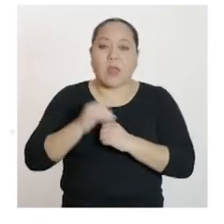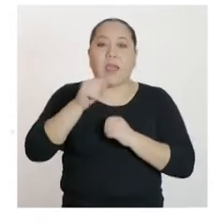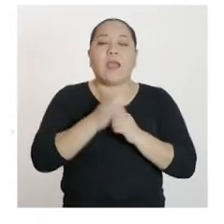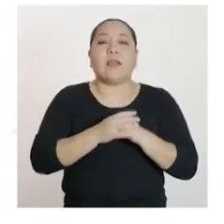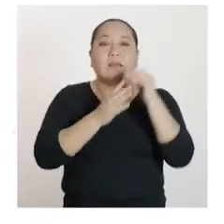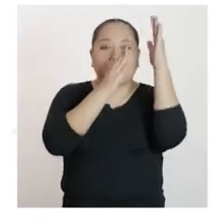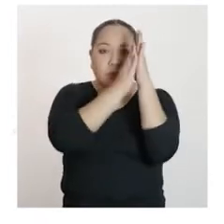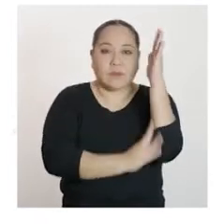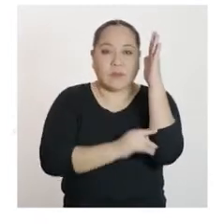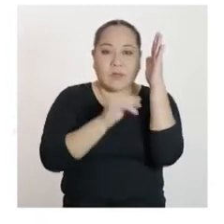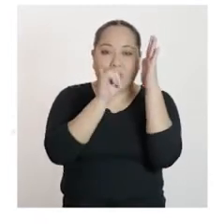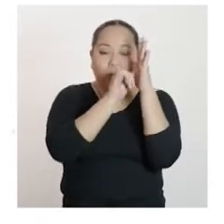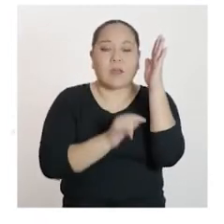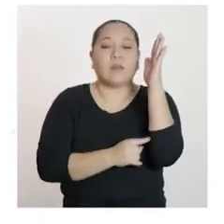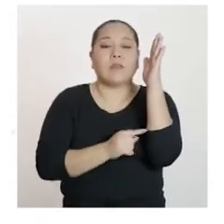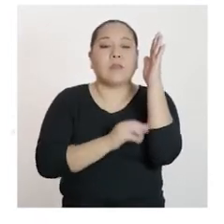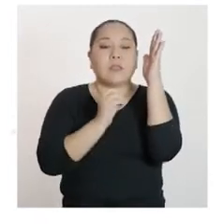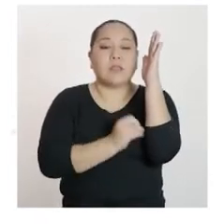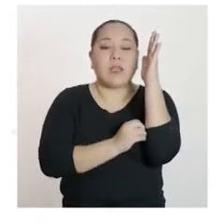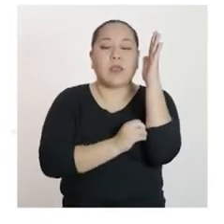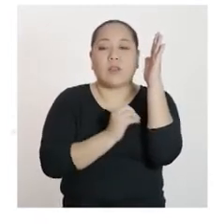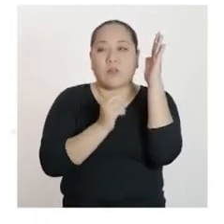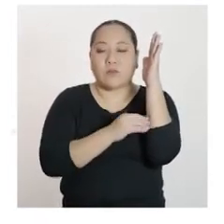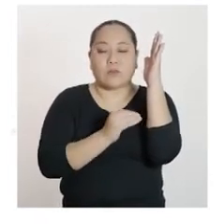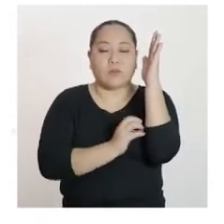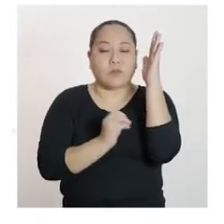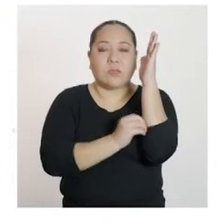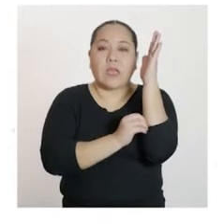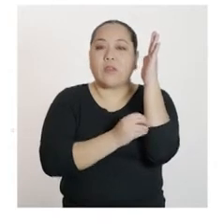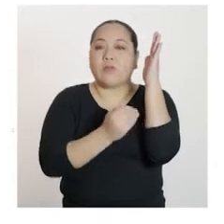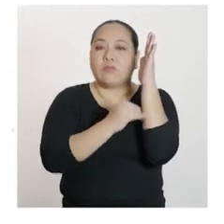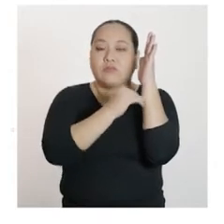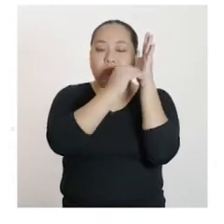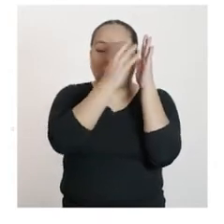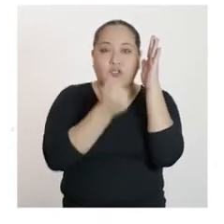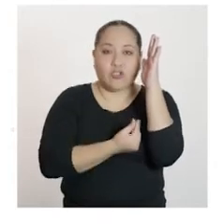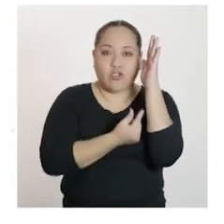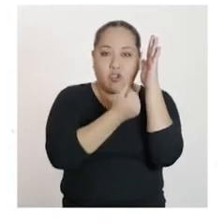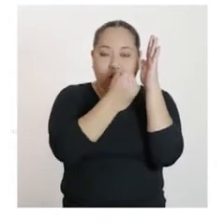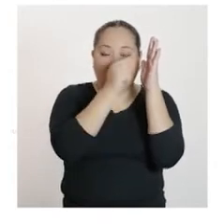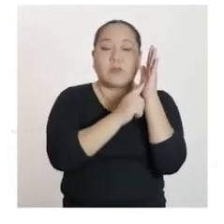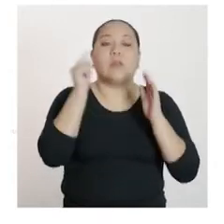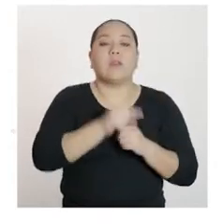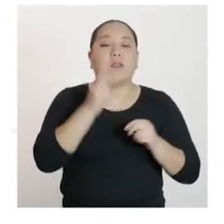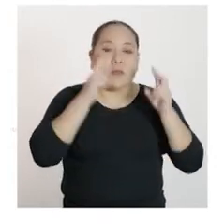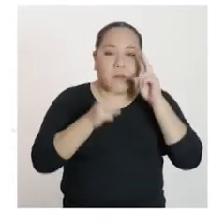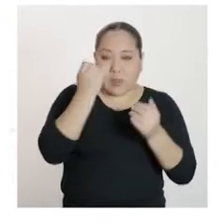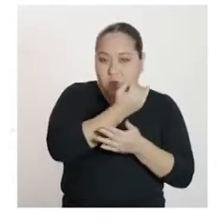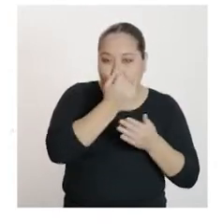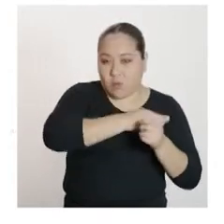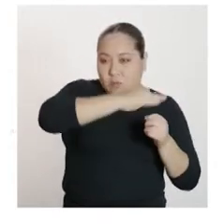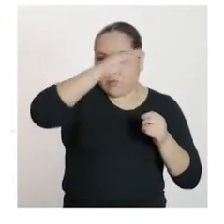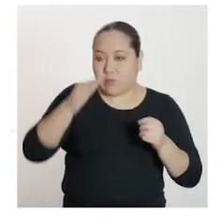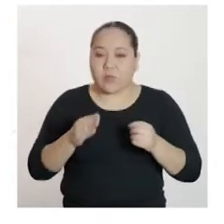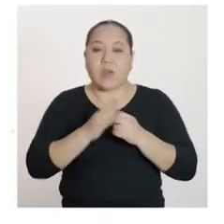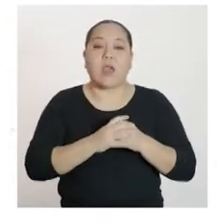eje Y se ubican los ingresos totales en soles. Se debe tener en cuenta que la gráfica de la función se